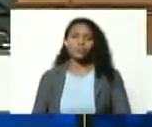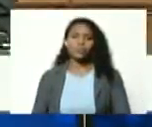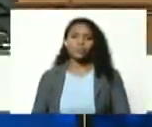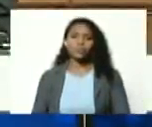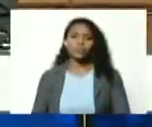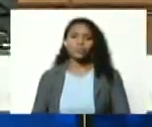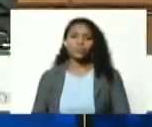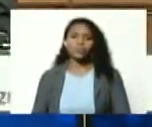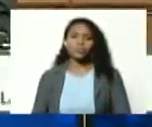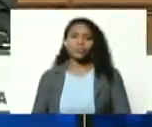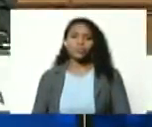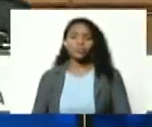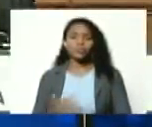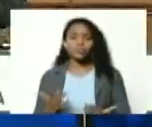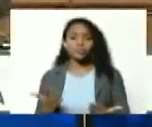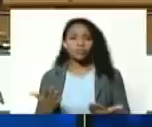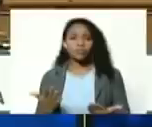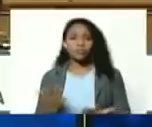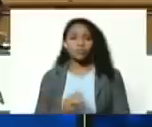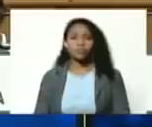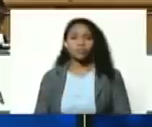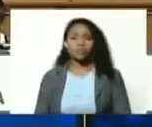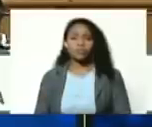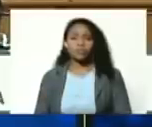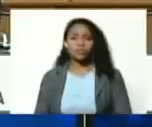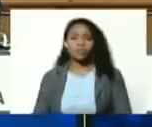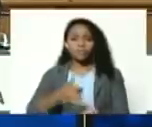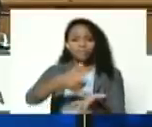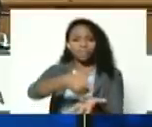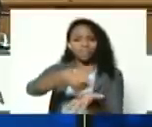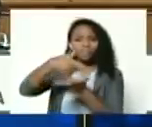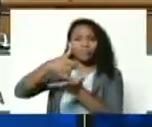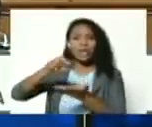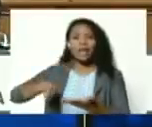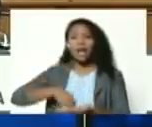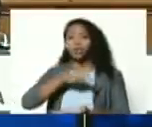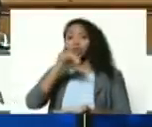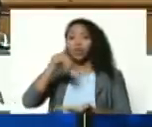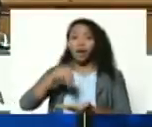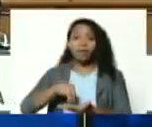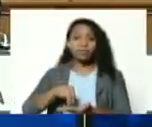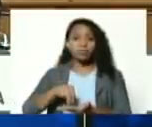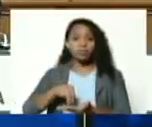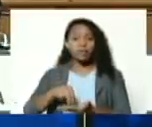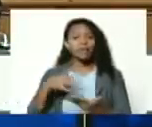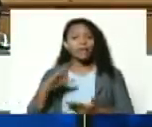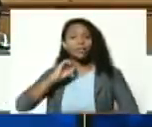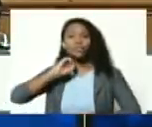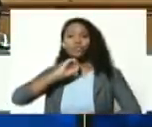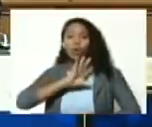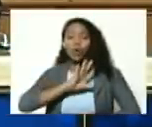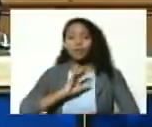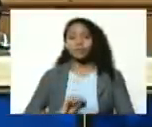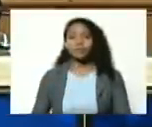a los premios nacionales de historia